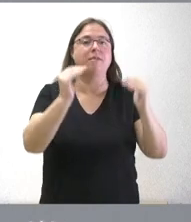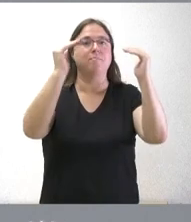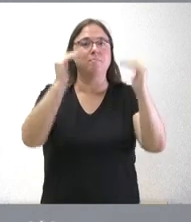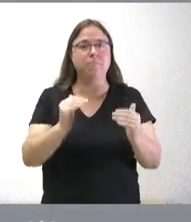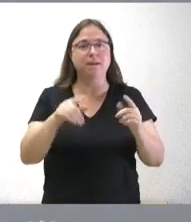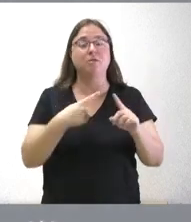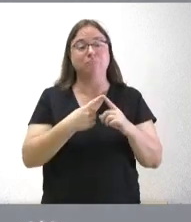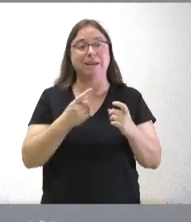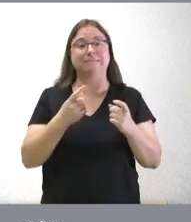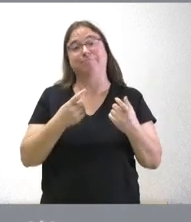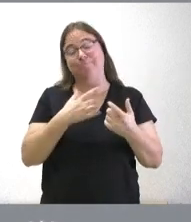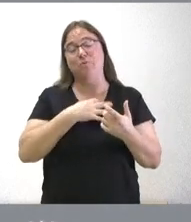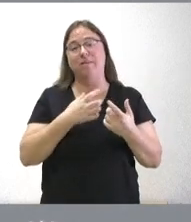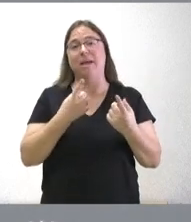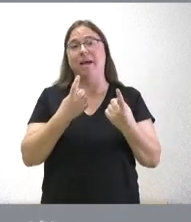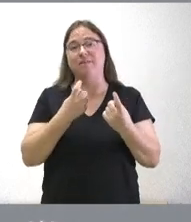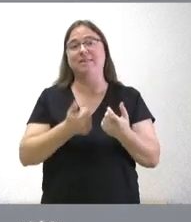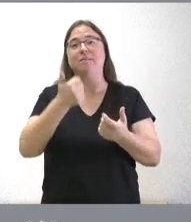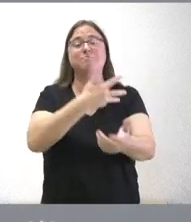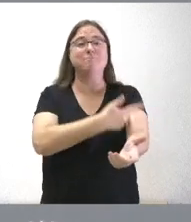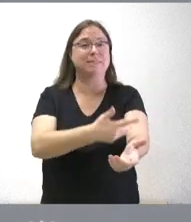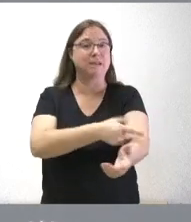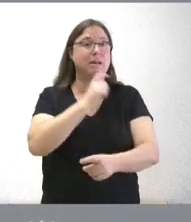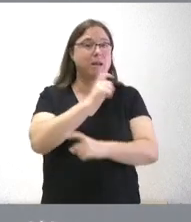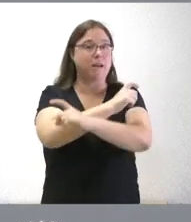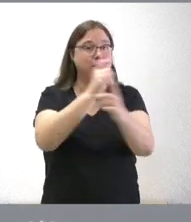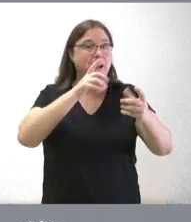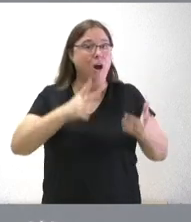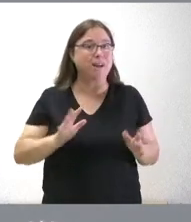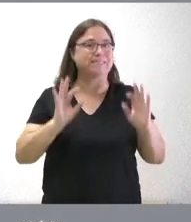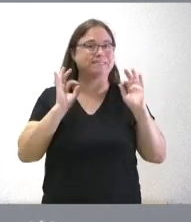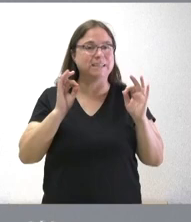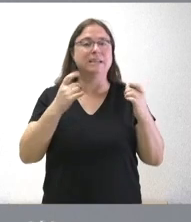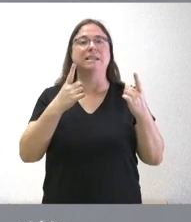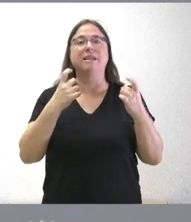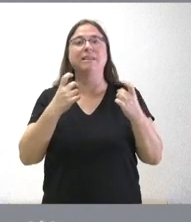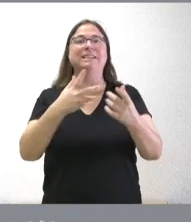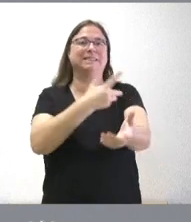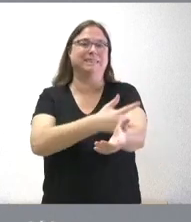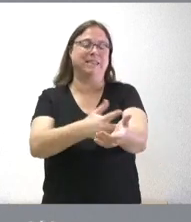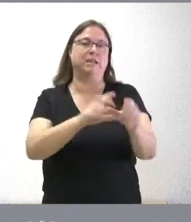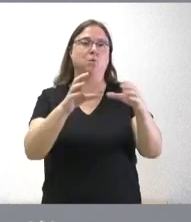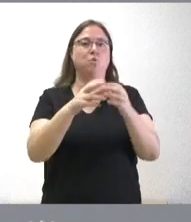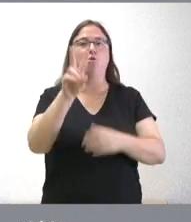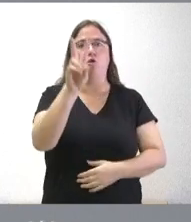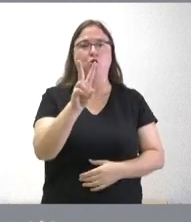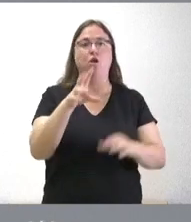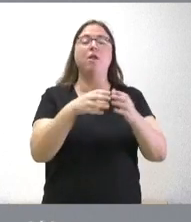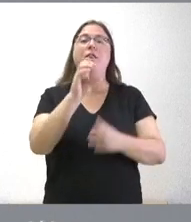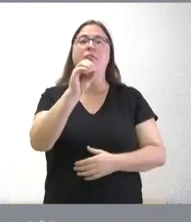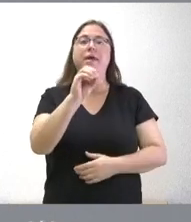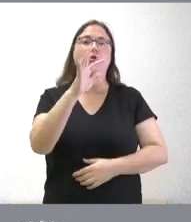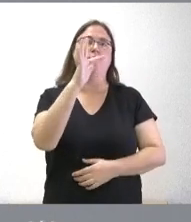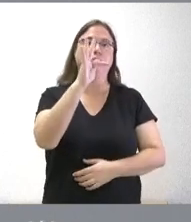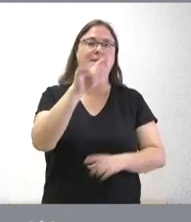las necesidades informarles que en este momento tenemos necesidades específicas de sangre en dos grupos el grupo 0 positivo y el